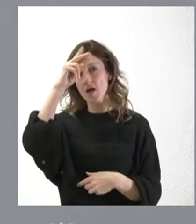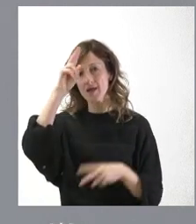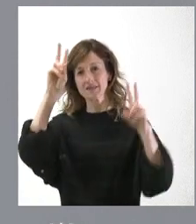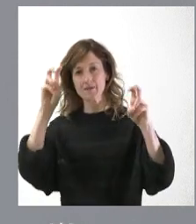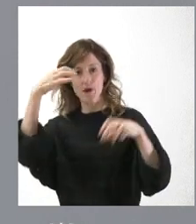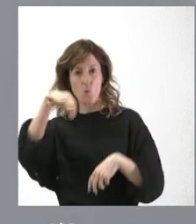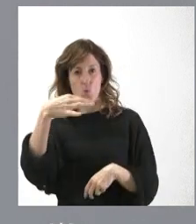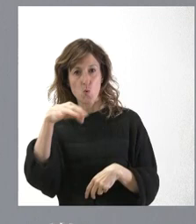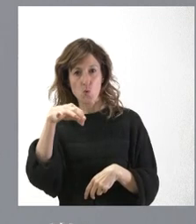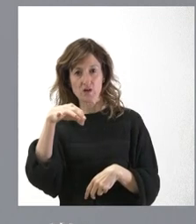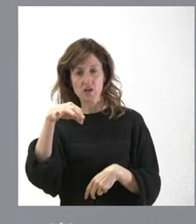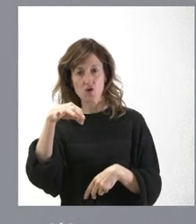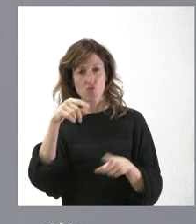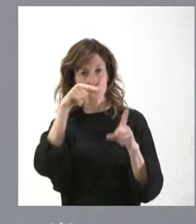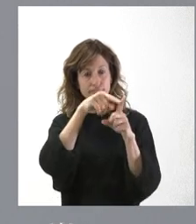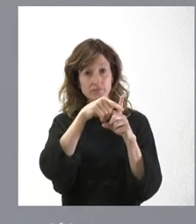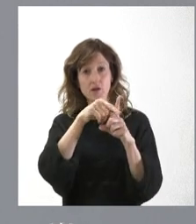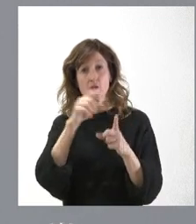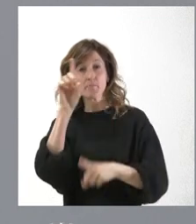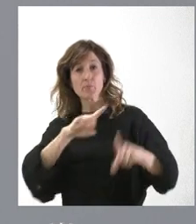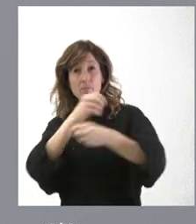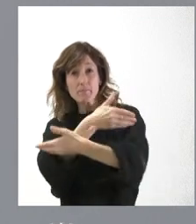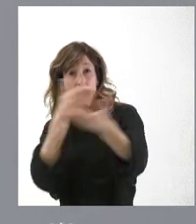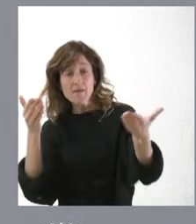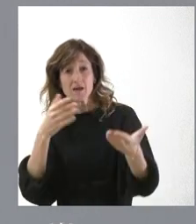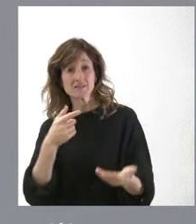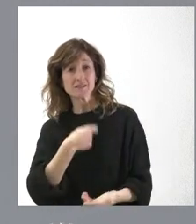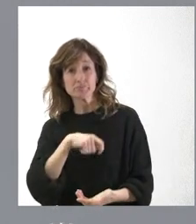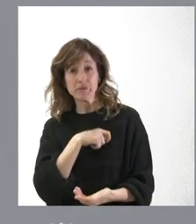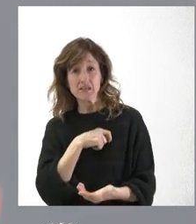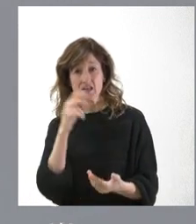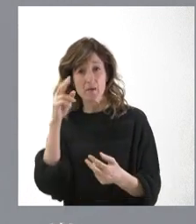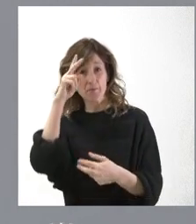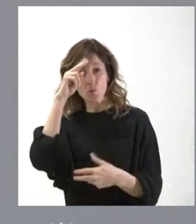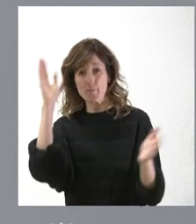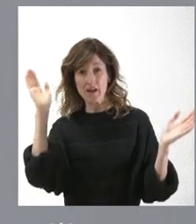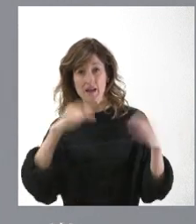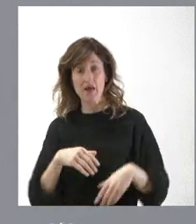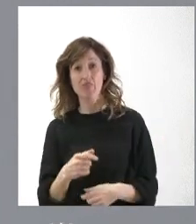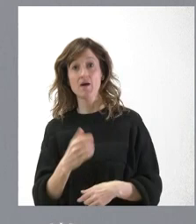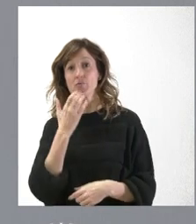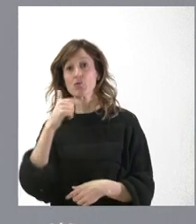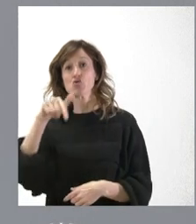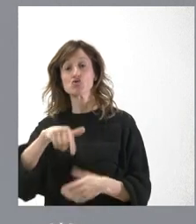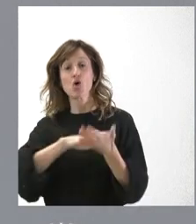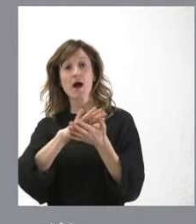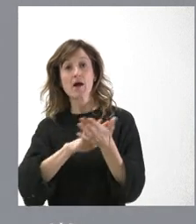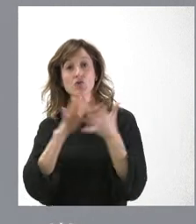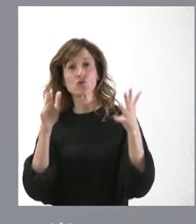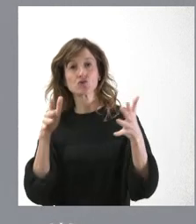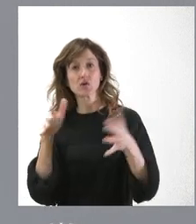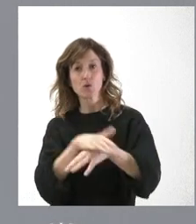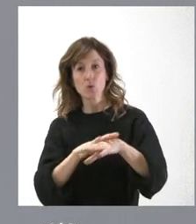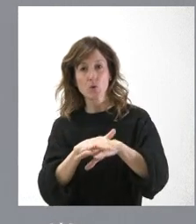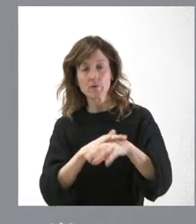tema y no se está preocupando de los problemas reales de los españoles, que es lo que hacemos nosotros hoy. Cuando yo les hablo de este Consejo de Gobierno del